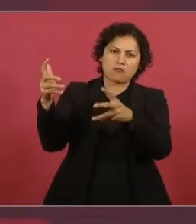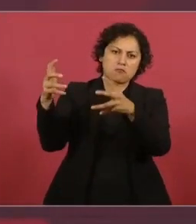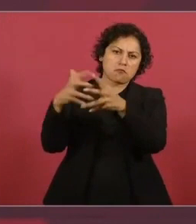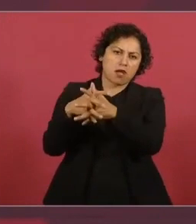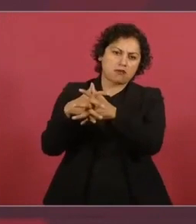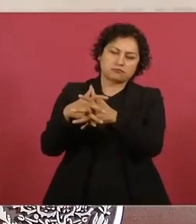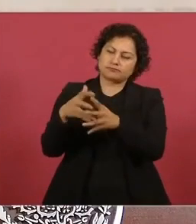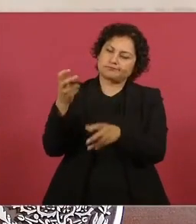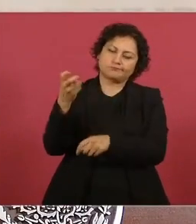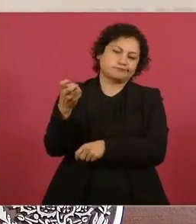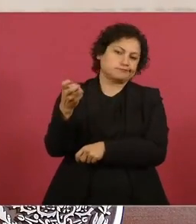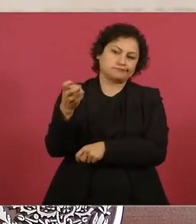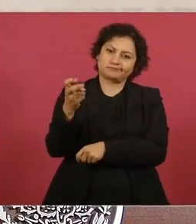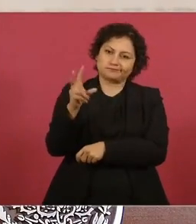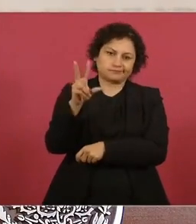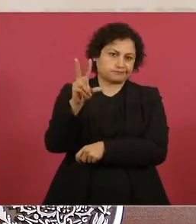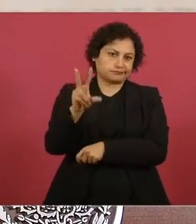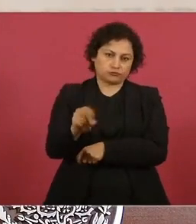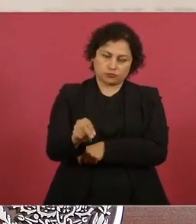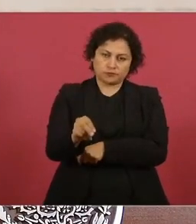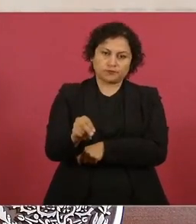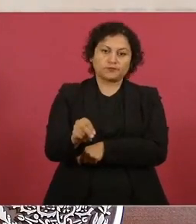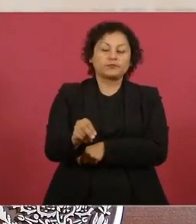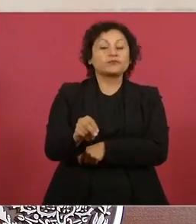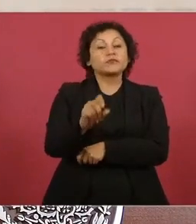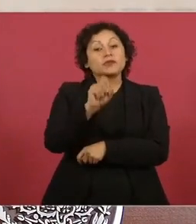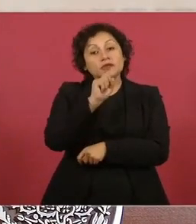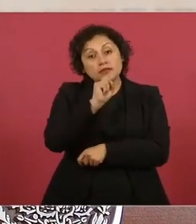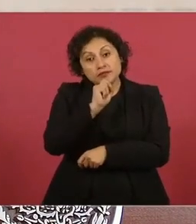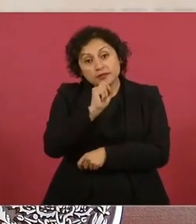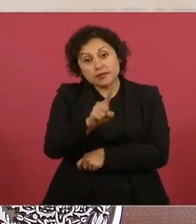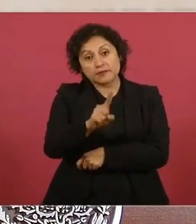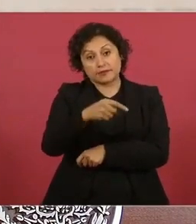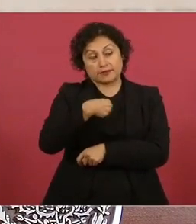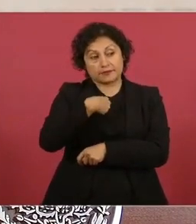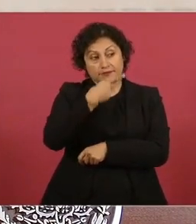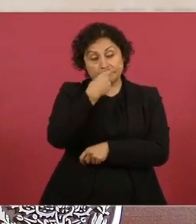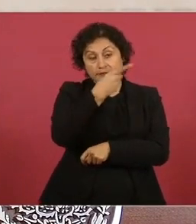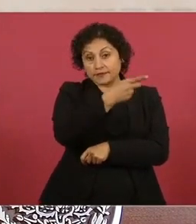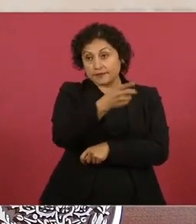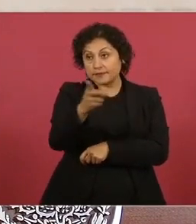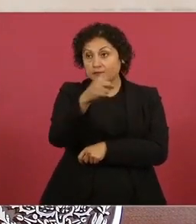y atender los problemas de la humanidad